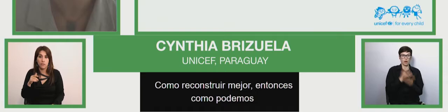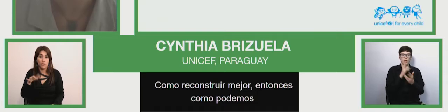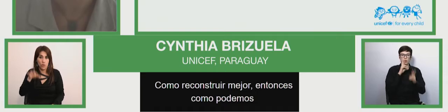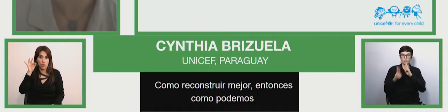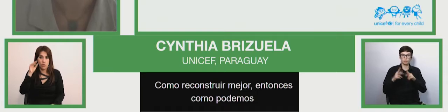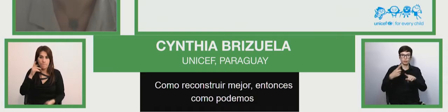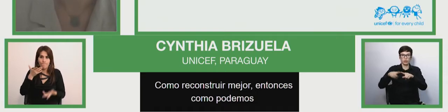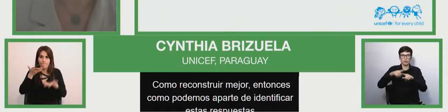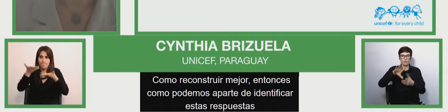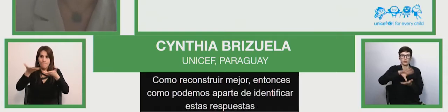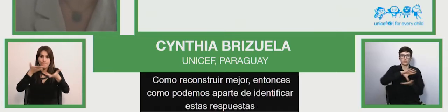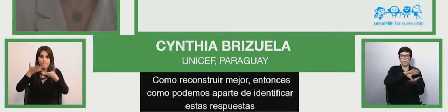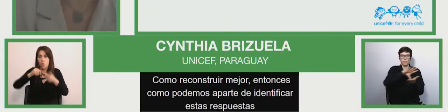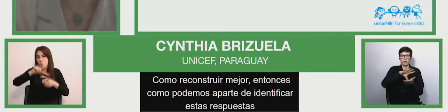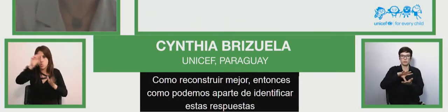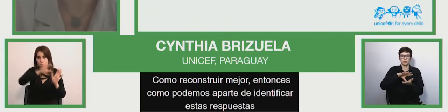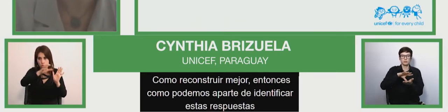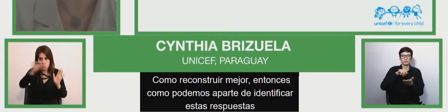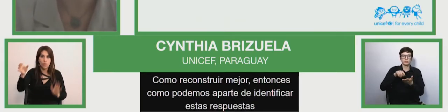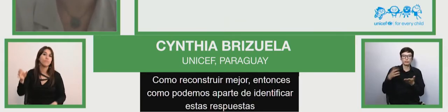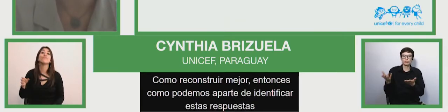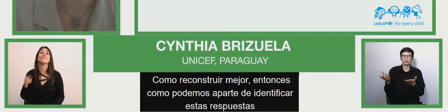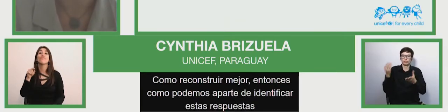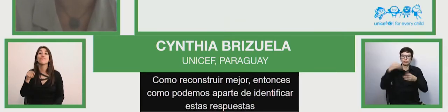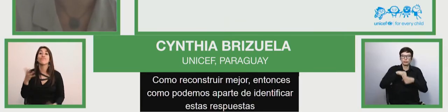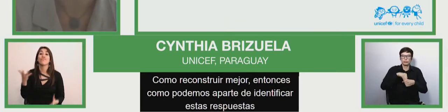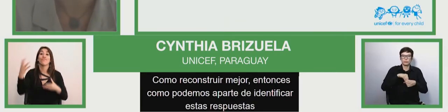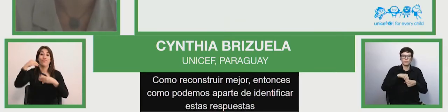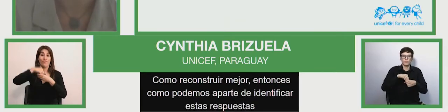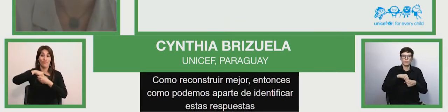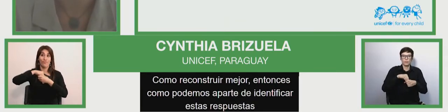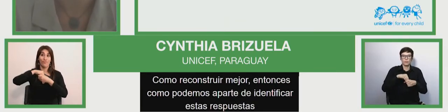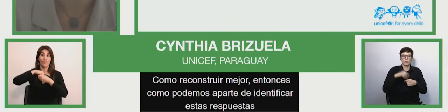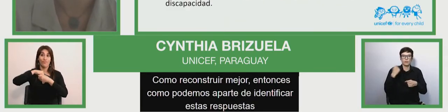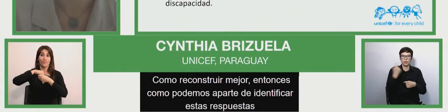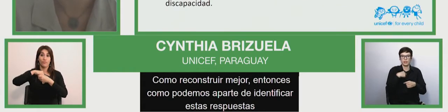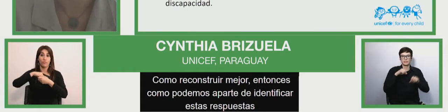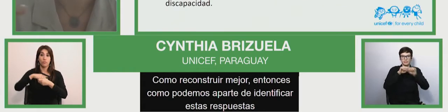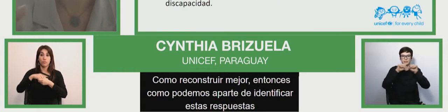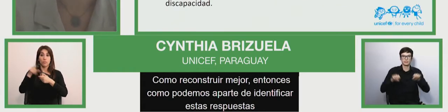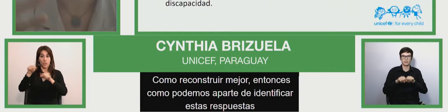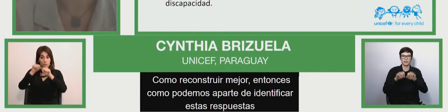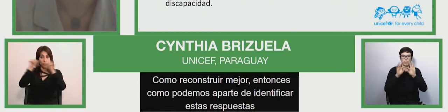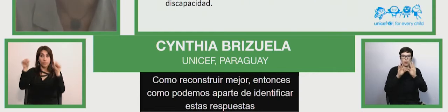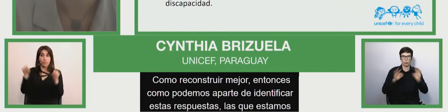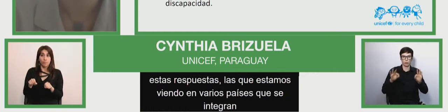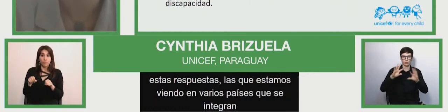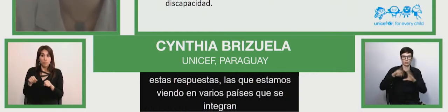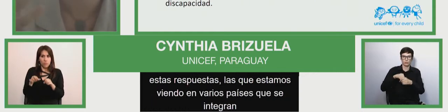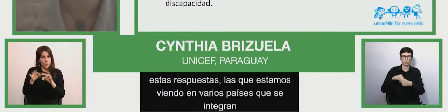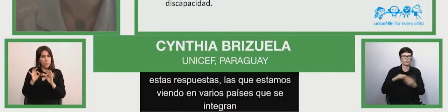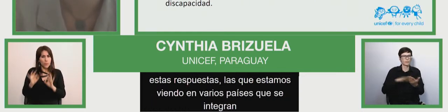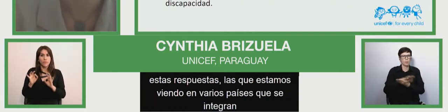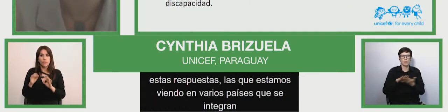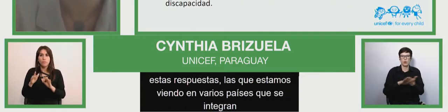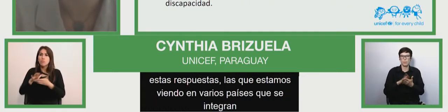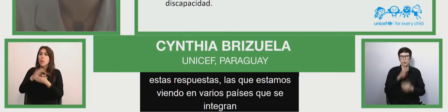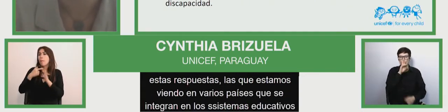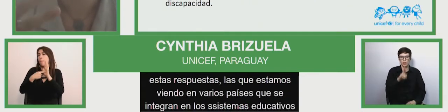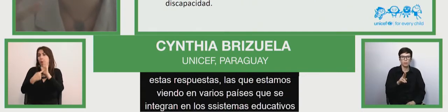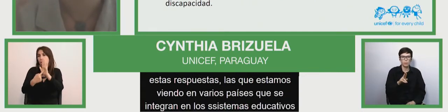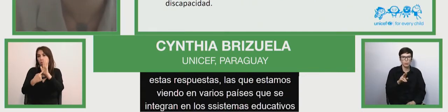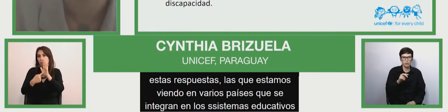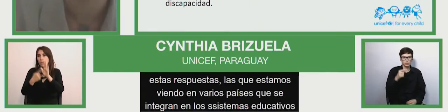varios países que se integran en los sistemas educativos? Respuestas como lengua de